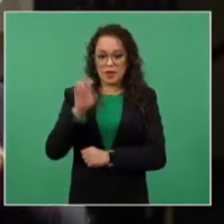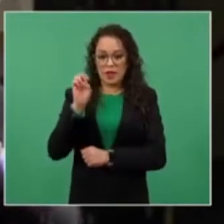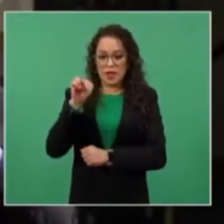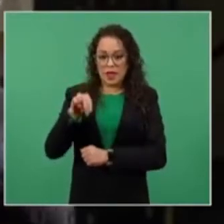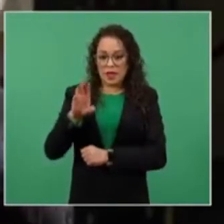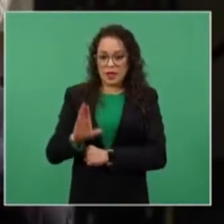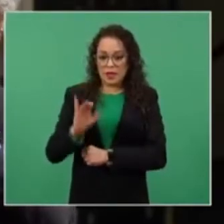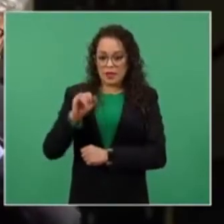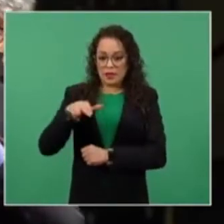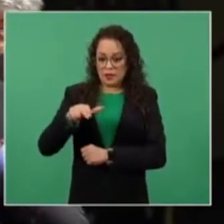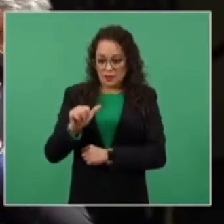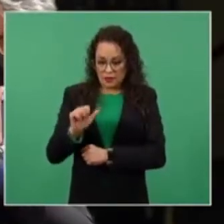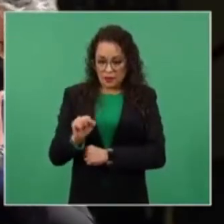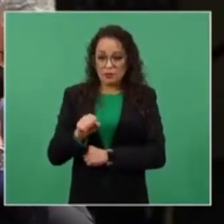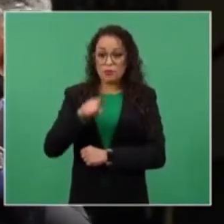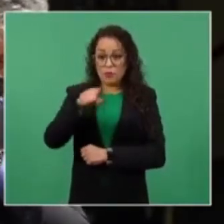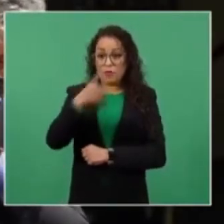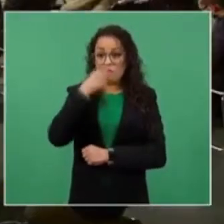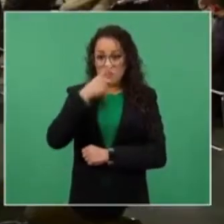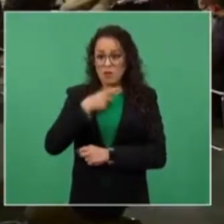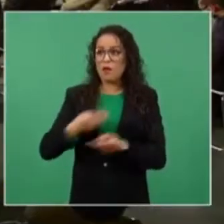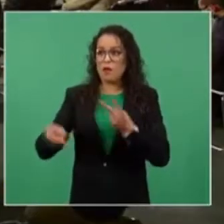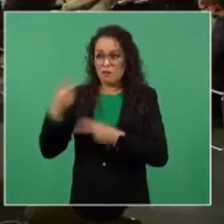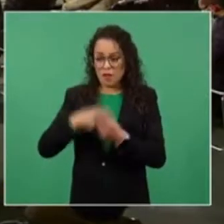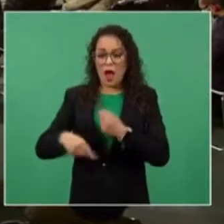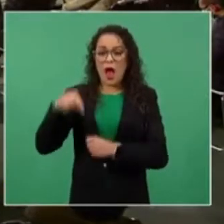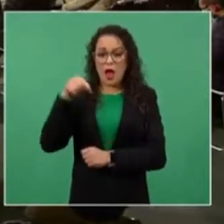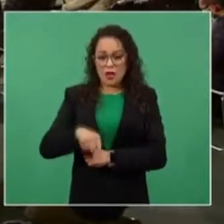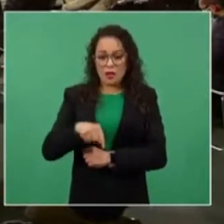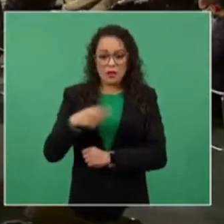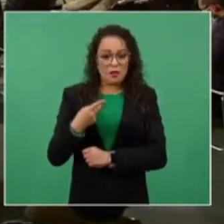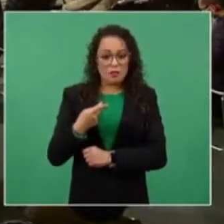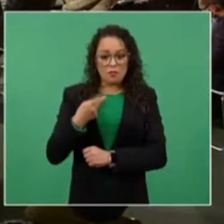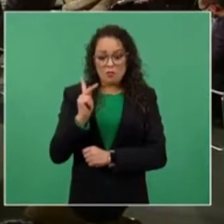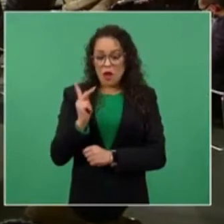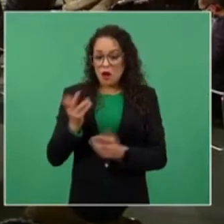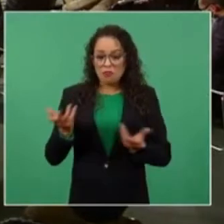invitó a que regresara, más sin embargo no fue así.